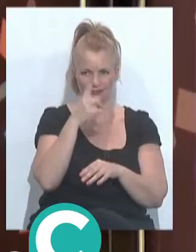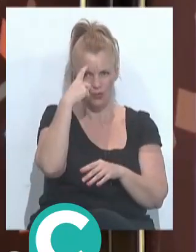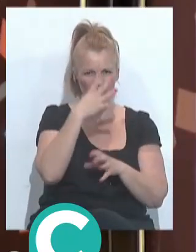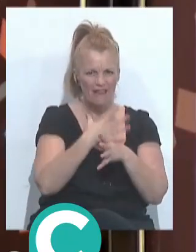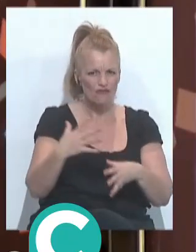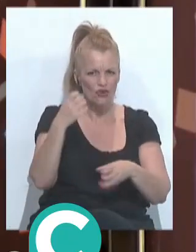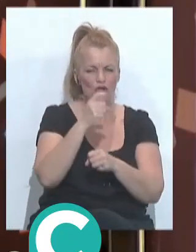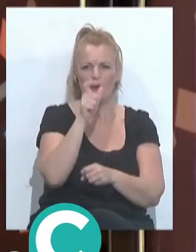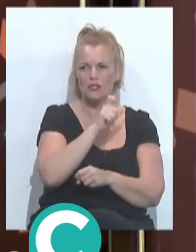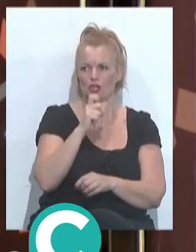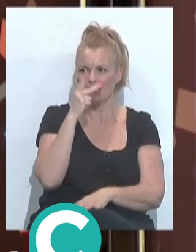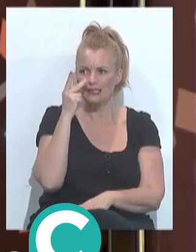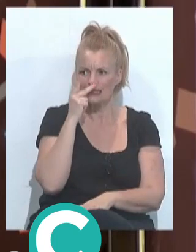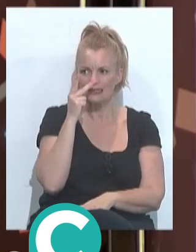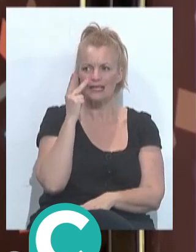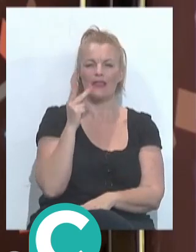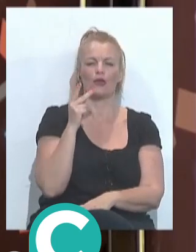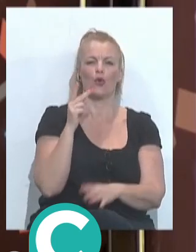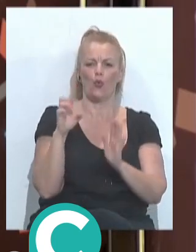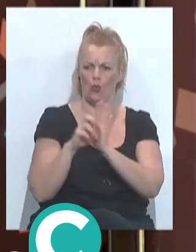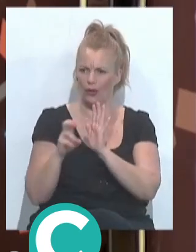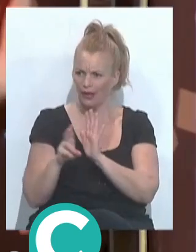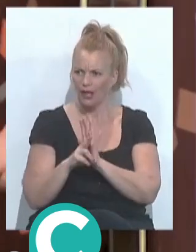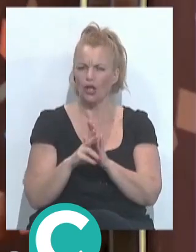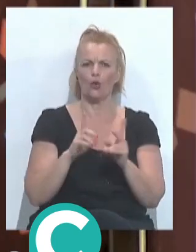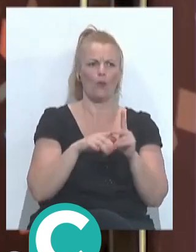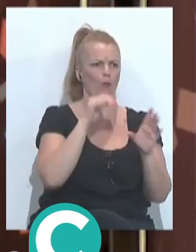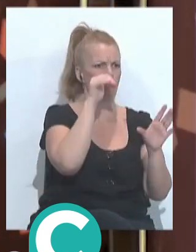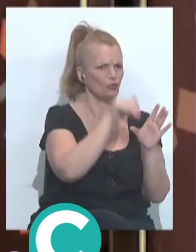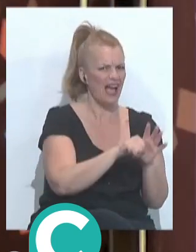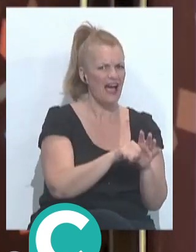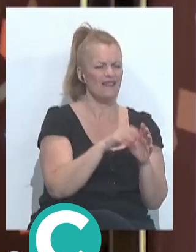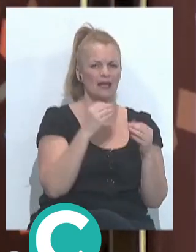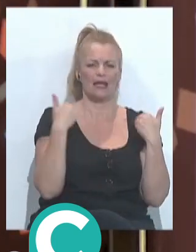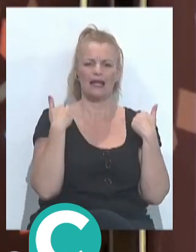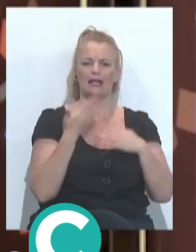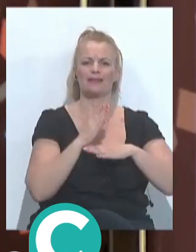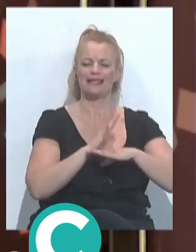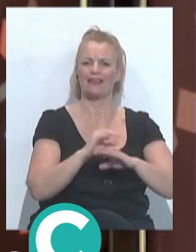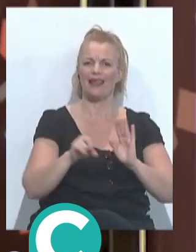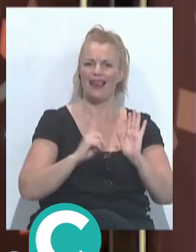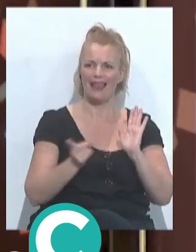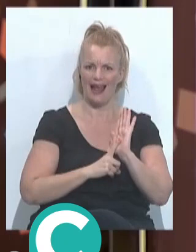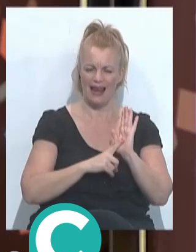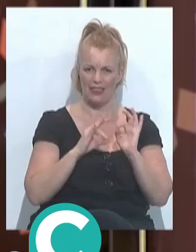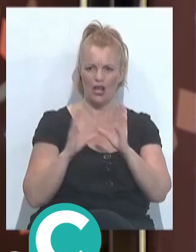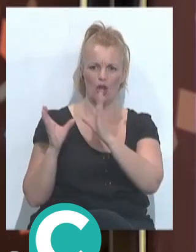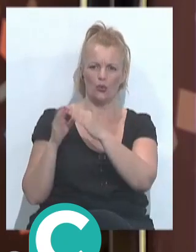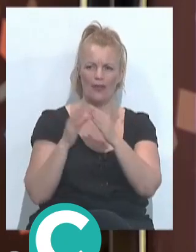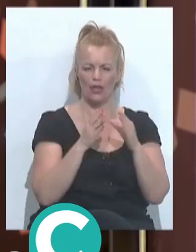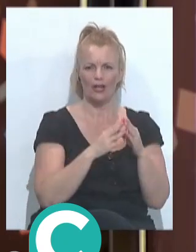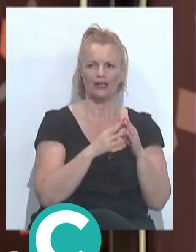bolsa de personas interesadas entre las que se podía votar, que lo votaban los representantes legales de las